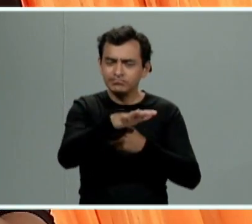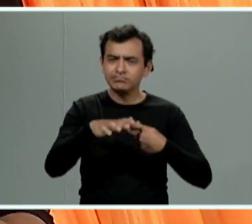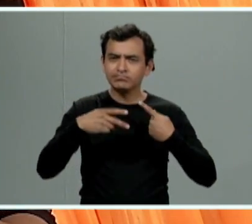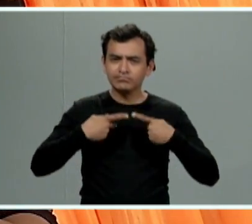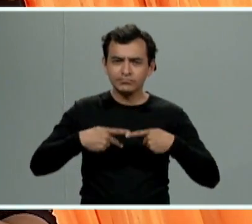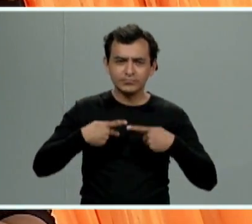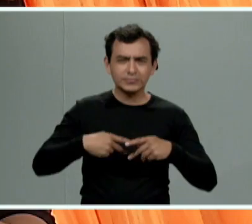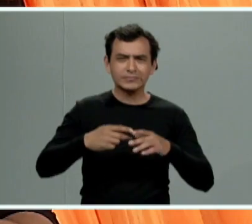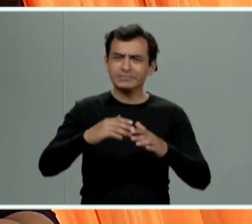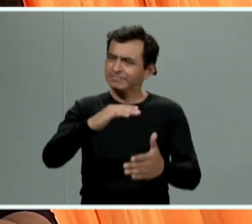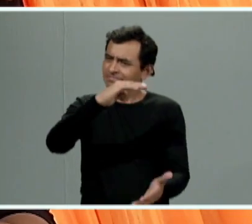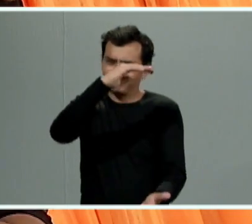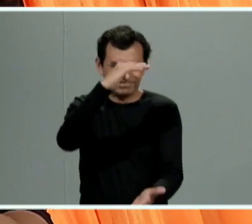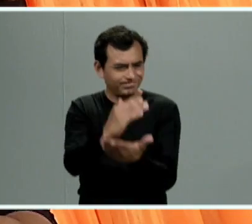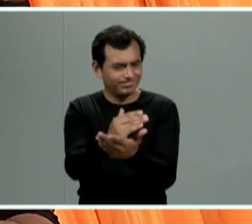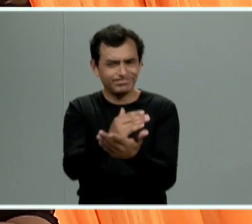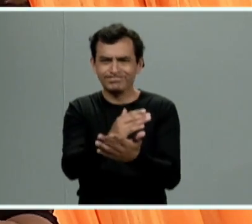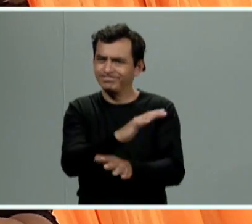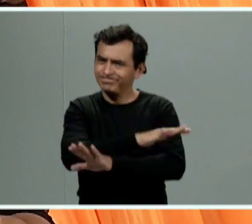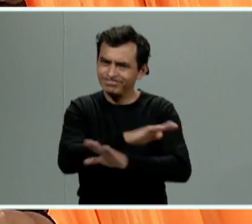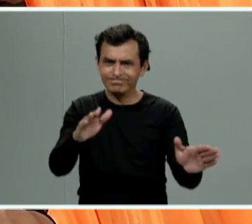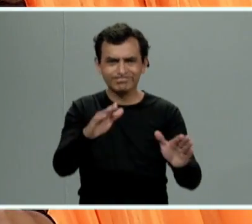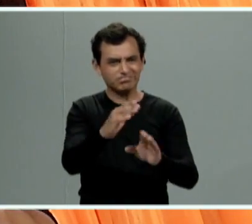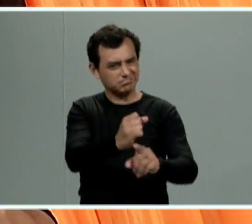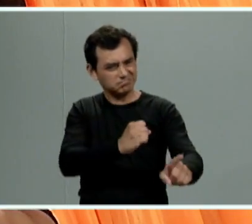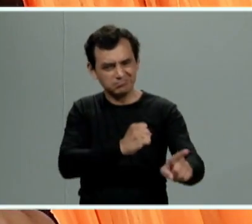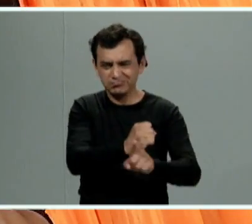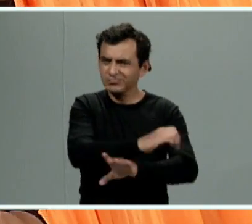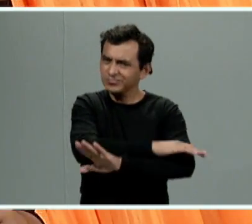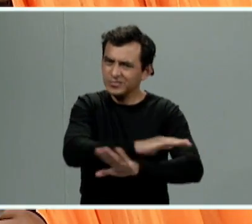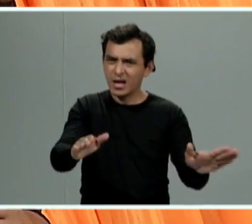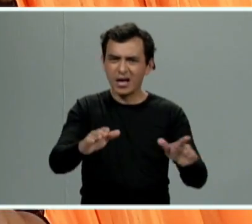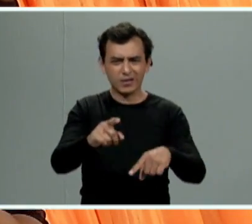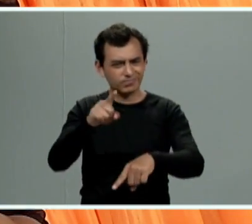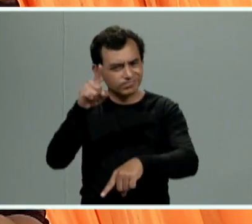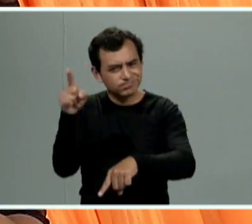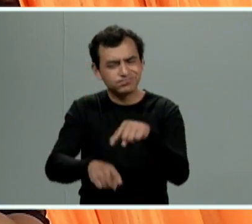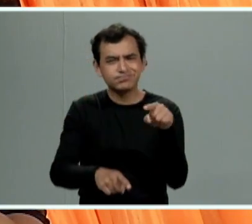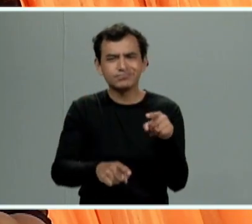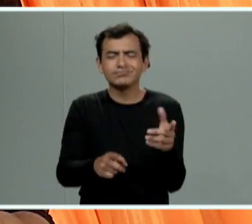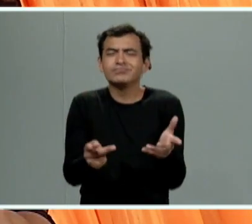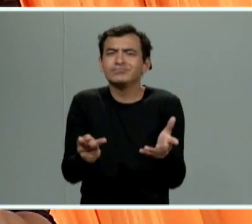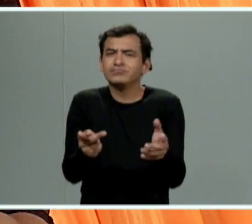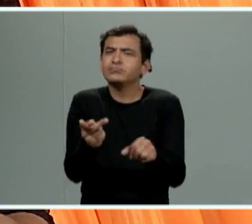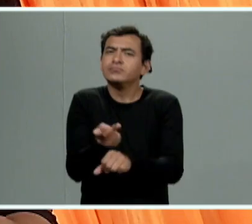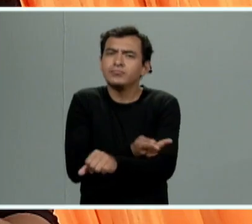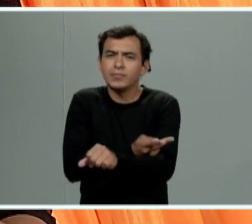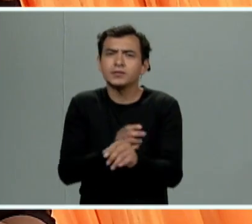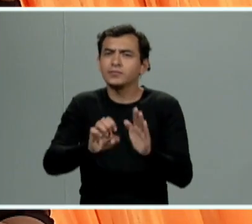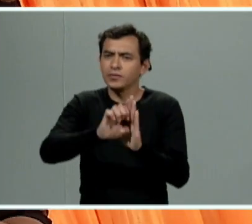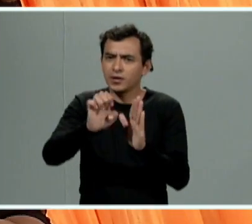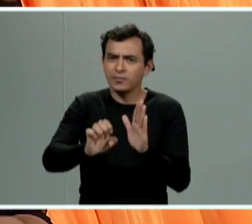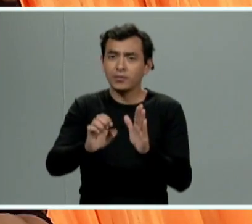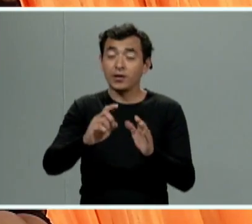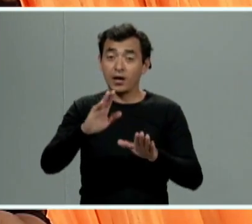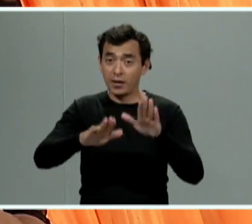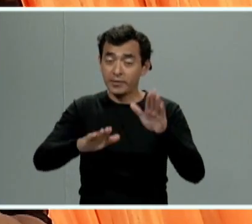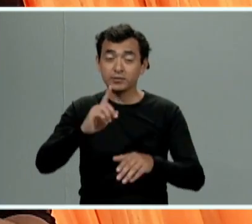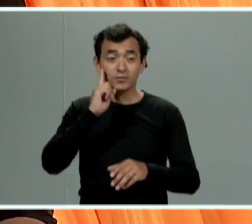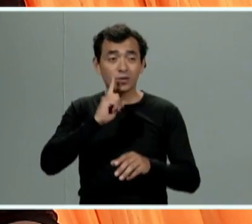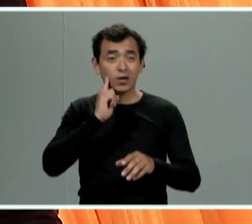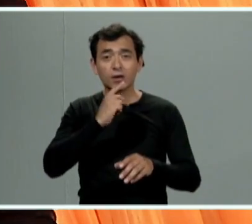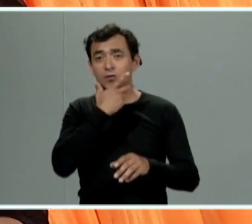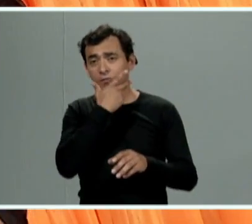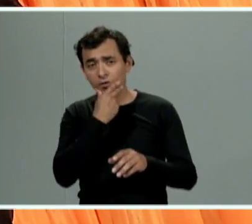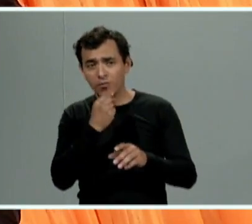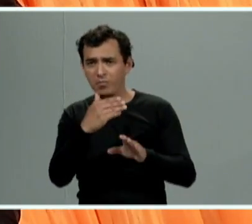no más violencia de erradicarla de tratar de erradicarla pero qué pasa con la violencia física qué pasa cuando somos violentadas o violentados